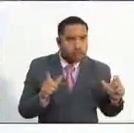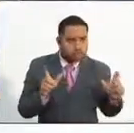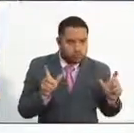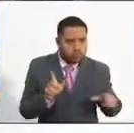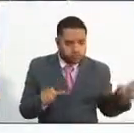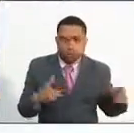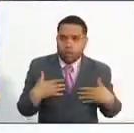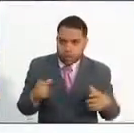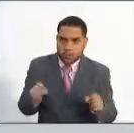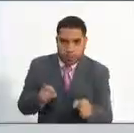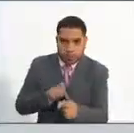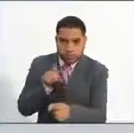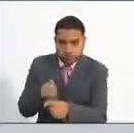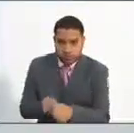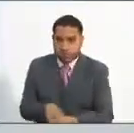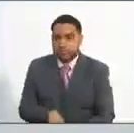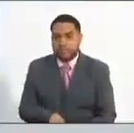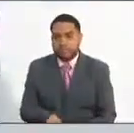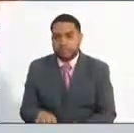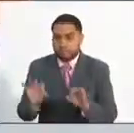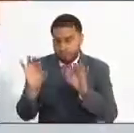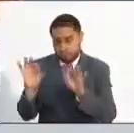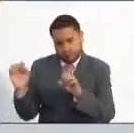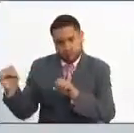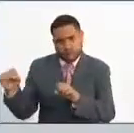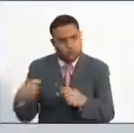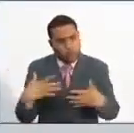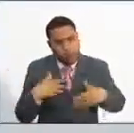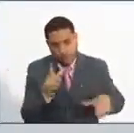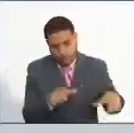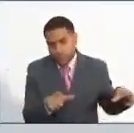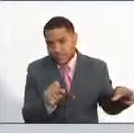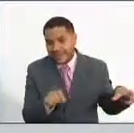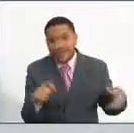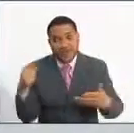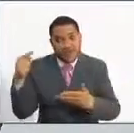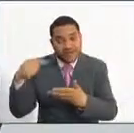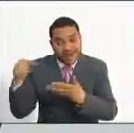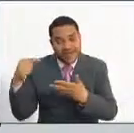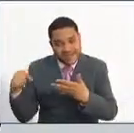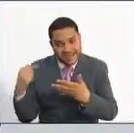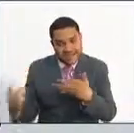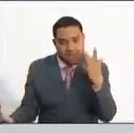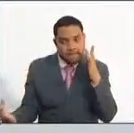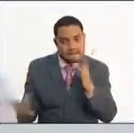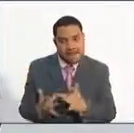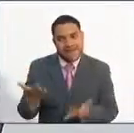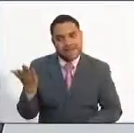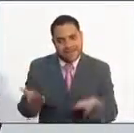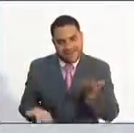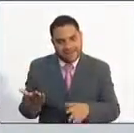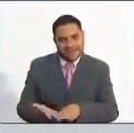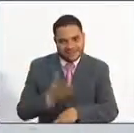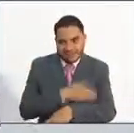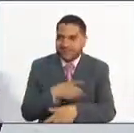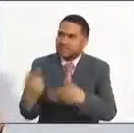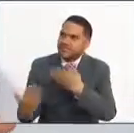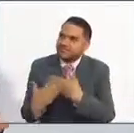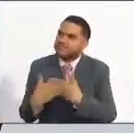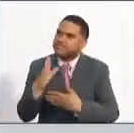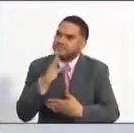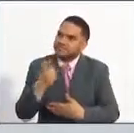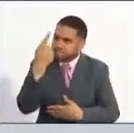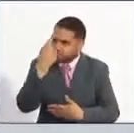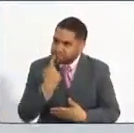Bueno, muy bien, efectivamente cualquier persona puede concursar siempre y cuando cumpla con los requisitos que han sido establecidos para el empleo